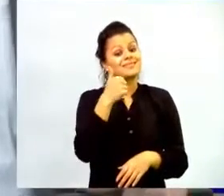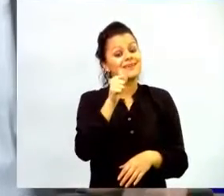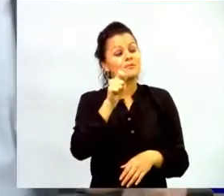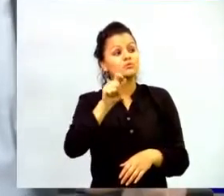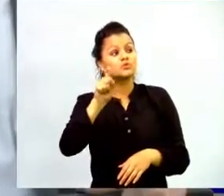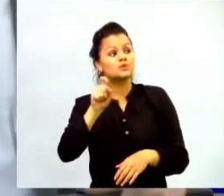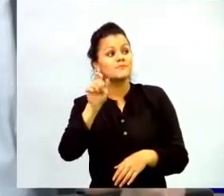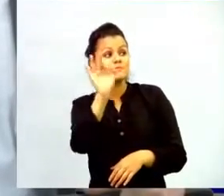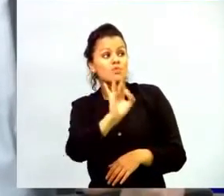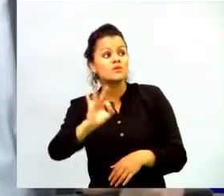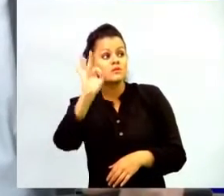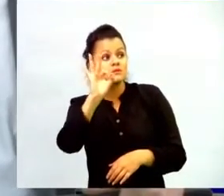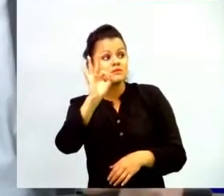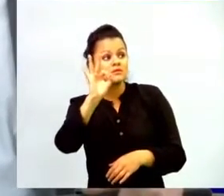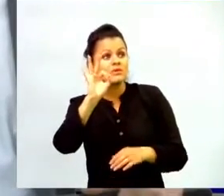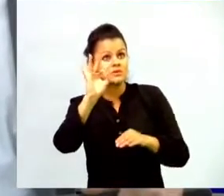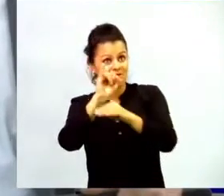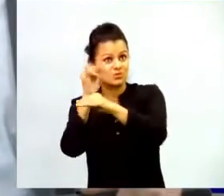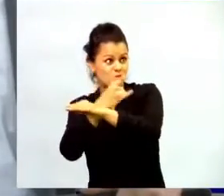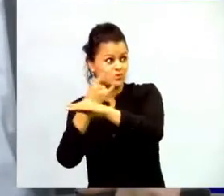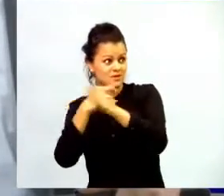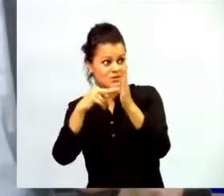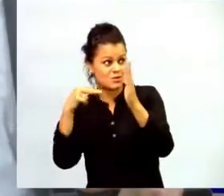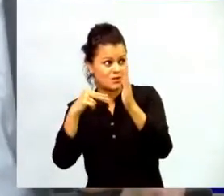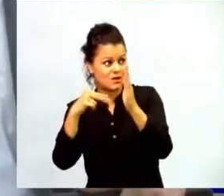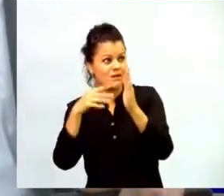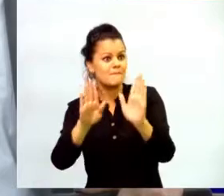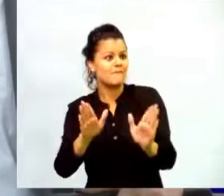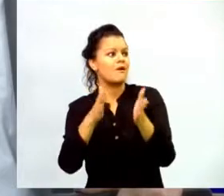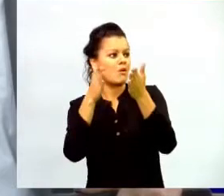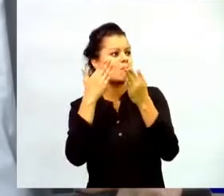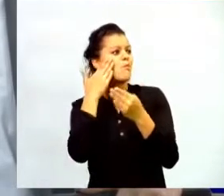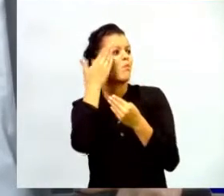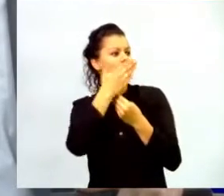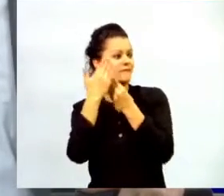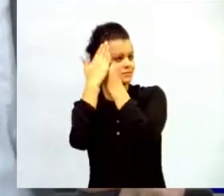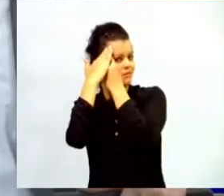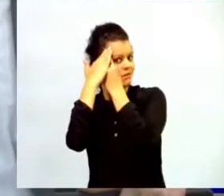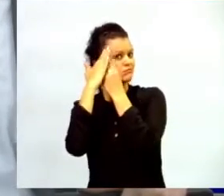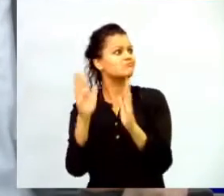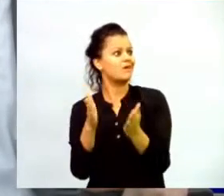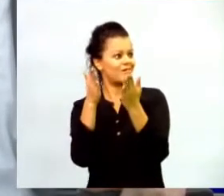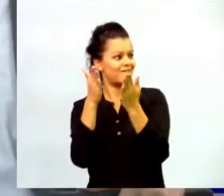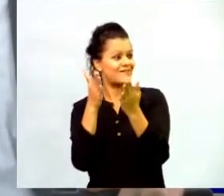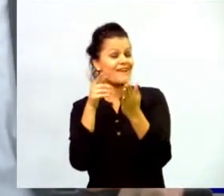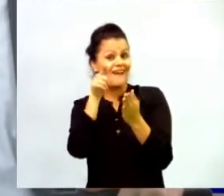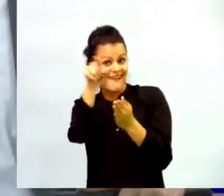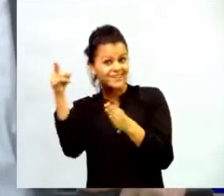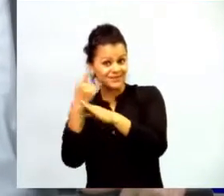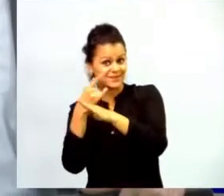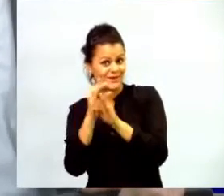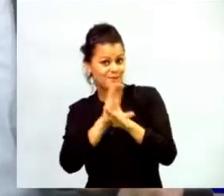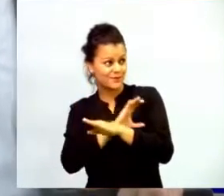pruebas a ver las instituciones educativas donde ha llegado el programa de computadores para educar eso es un número muy significativo no